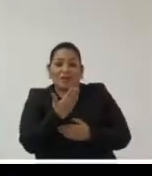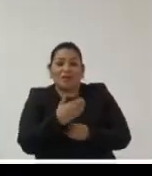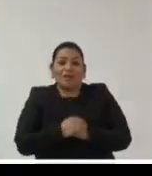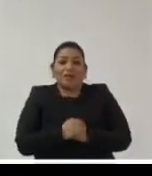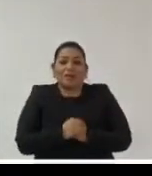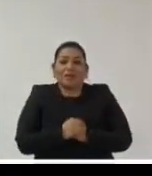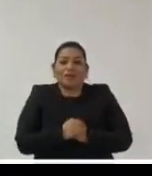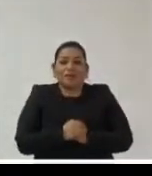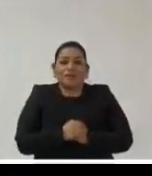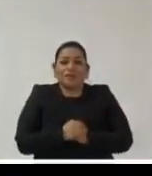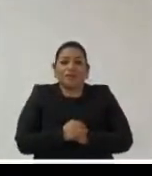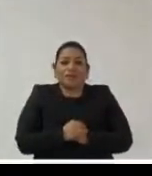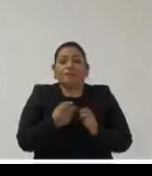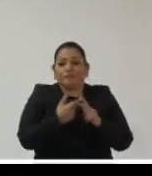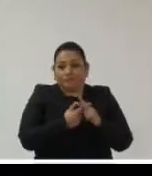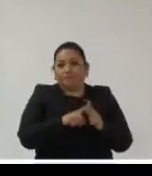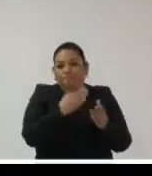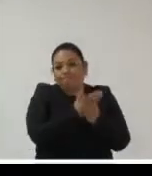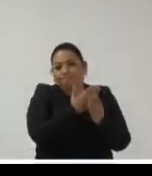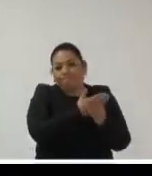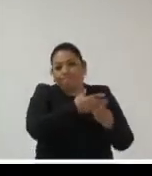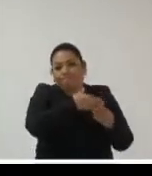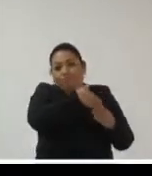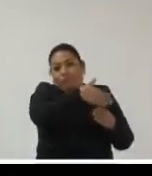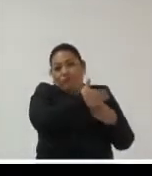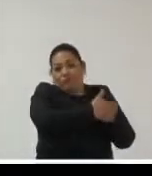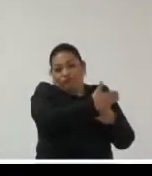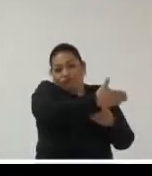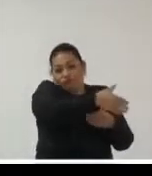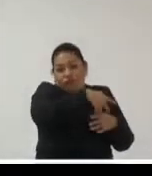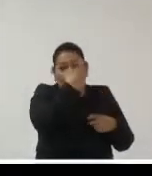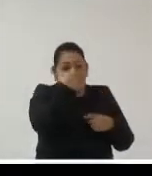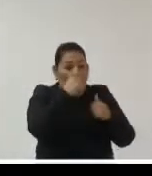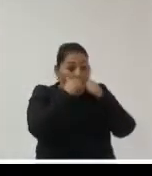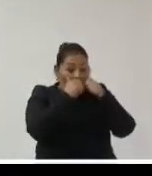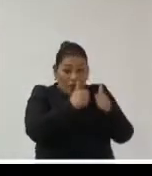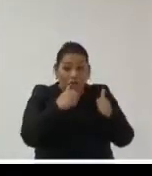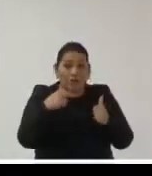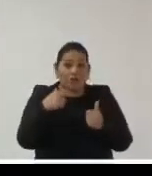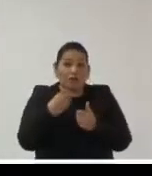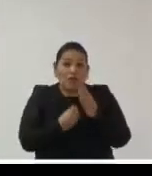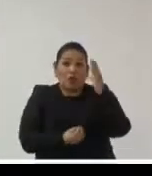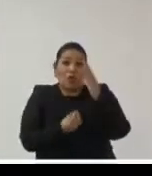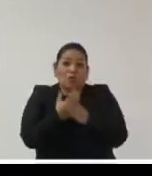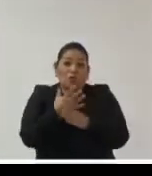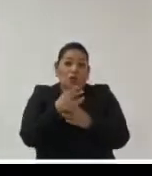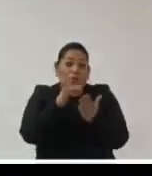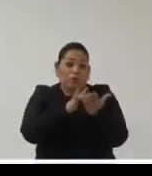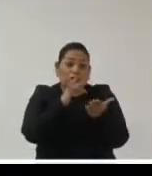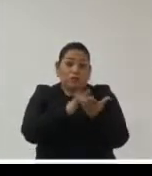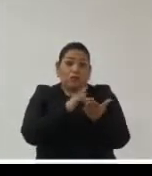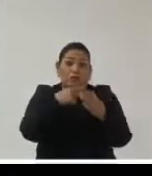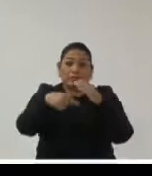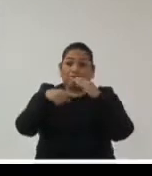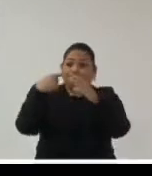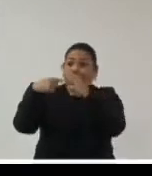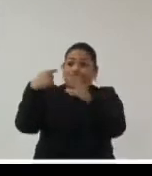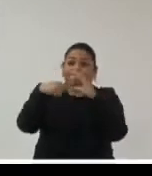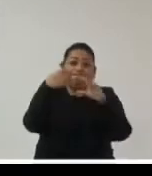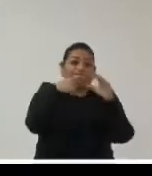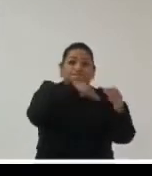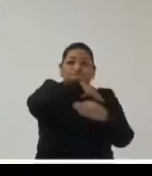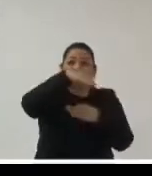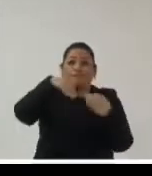los principios archivísticos para poder atender estos nuevos documentos electrónicos que producimos